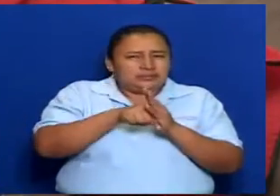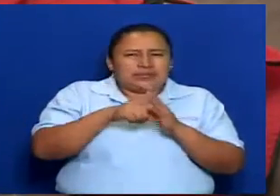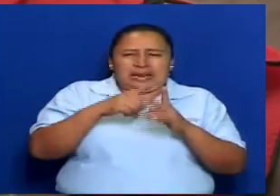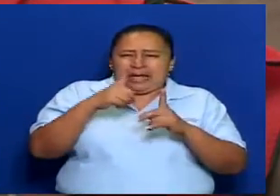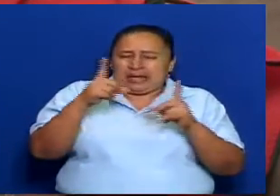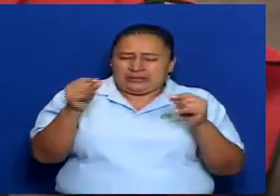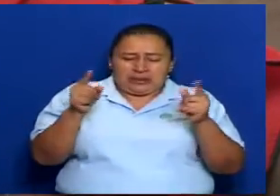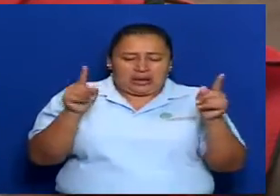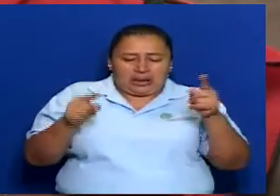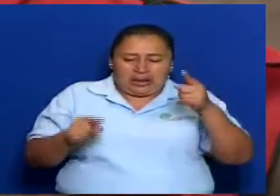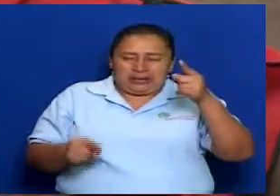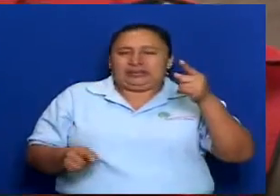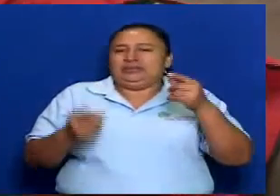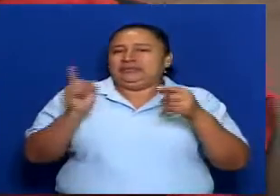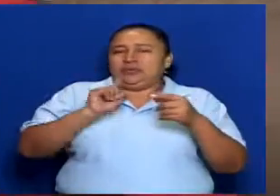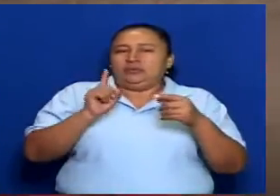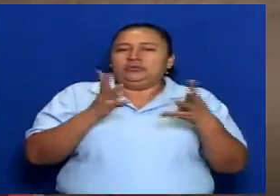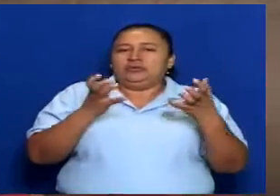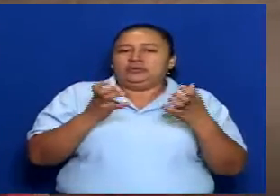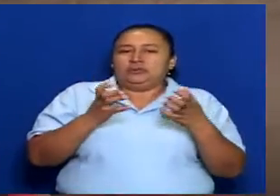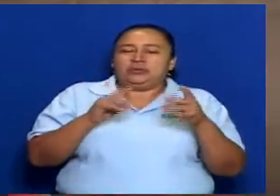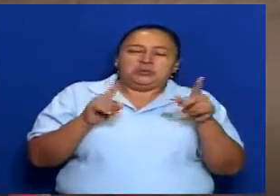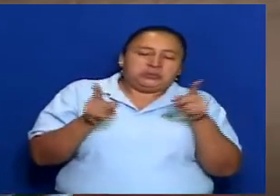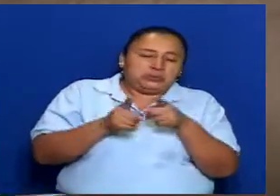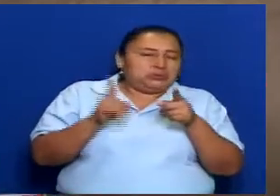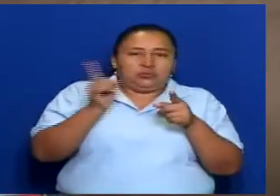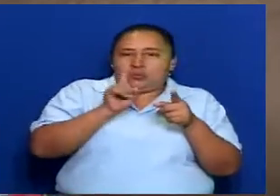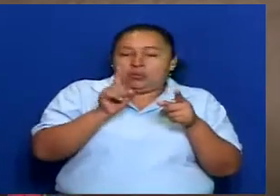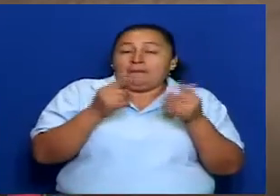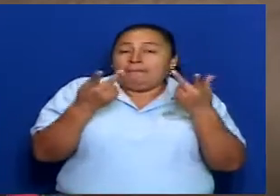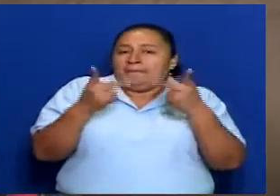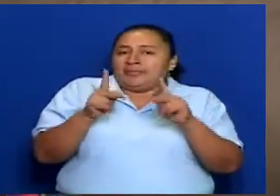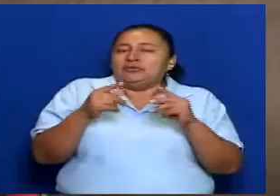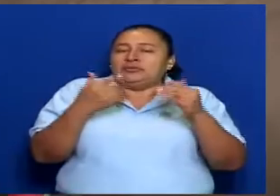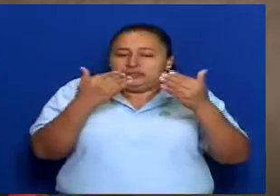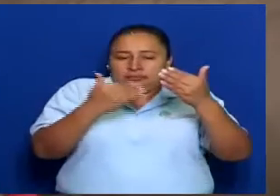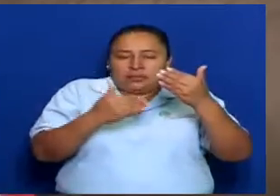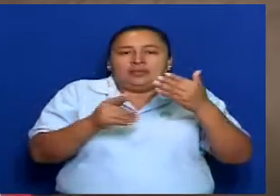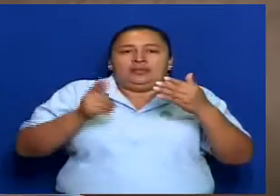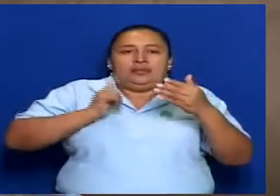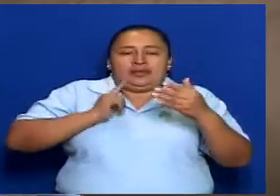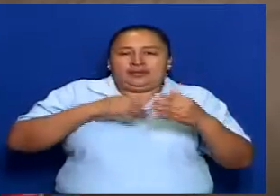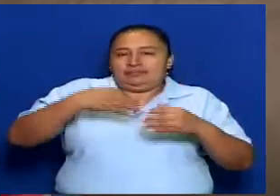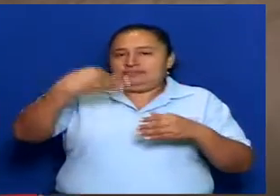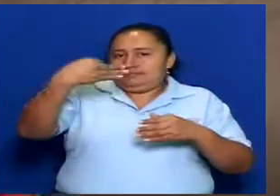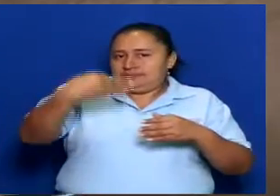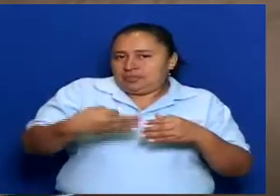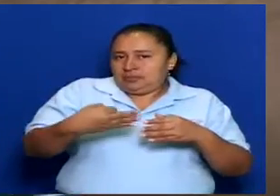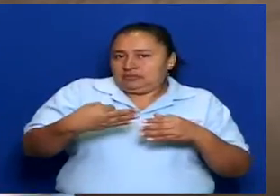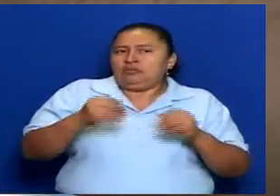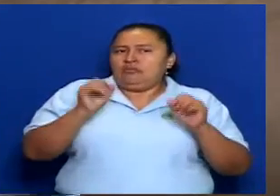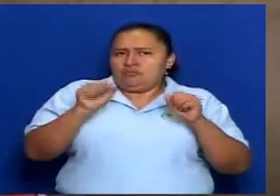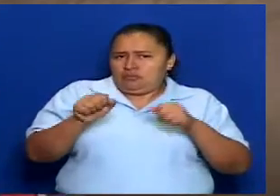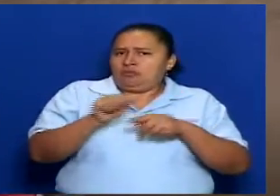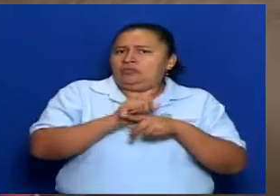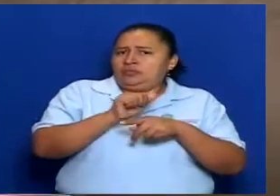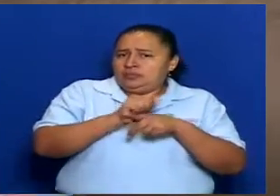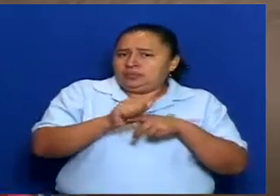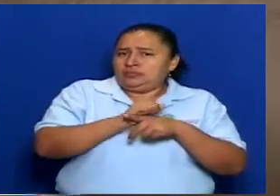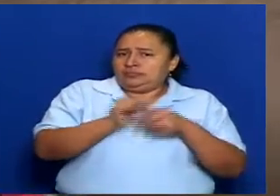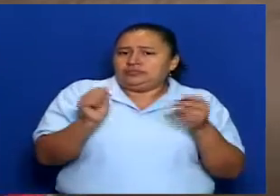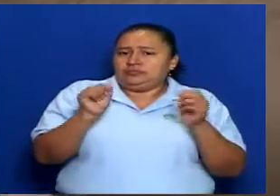tampoco muy corto, pero sí que tenga calidad, eficacia, con